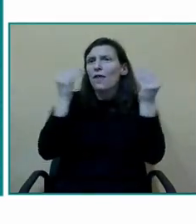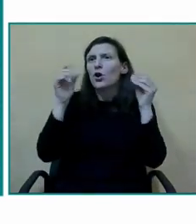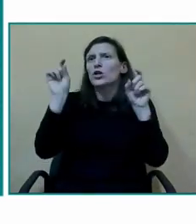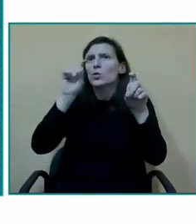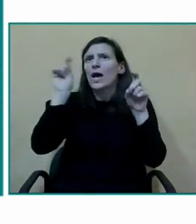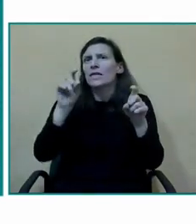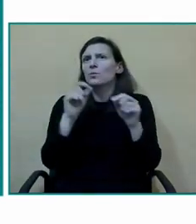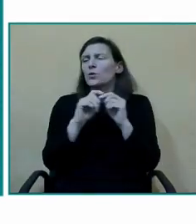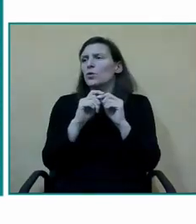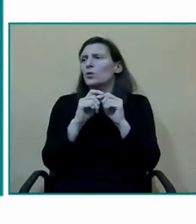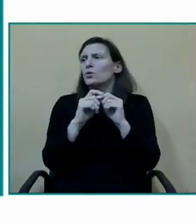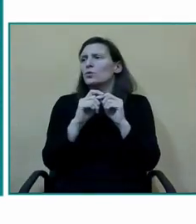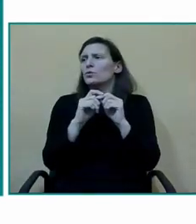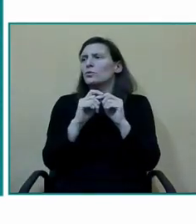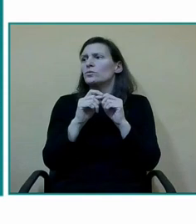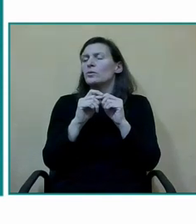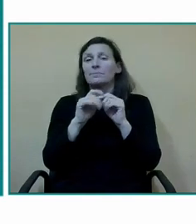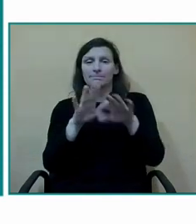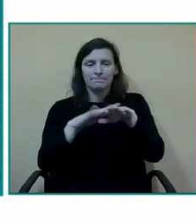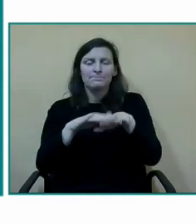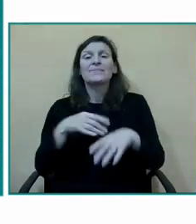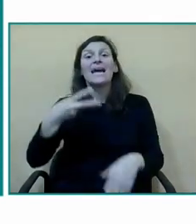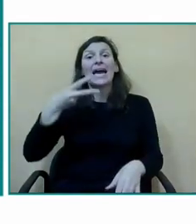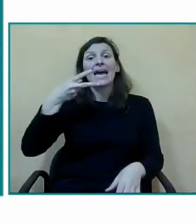un profesional en educación con dominio de la lengua de signos